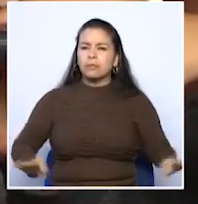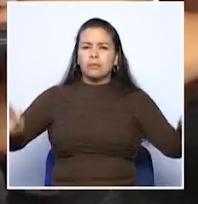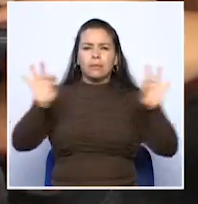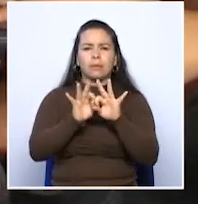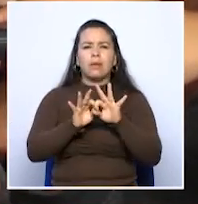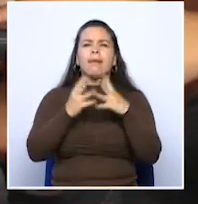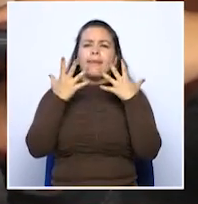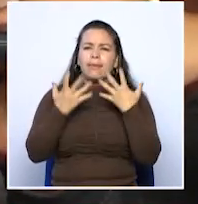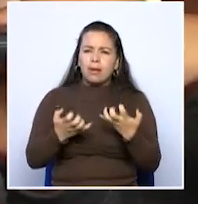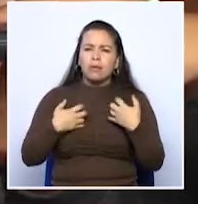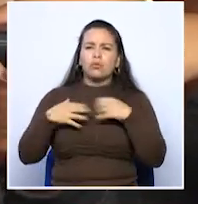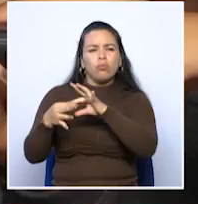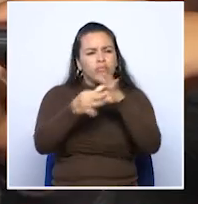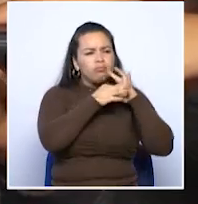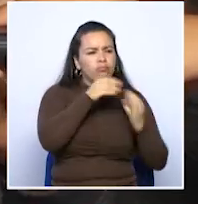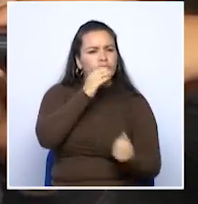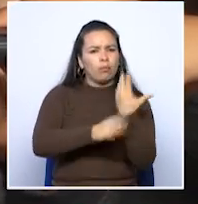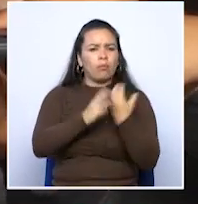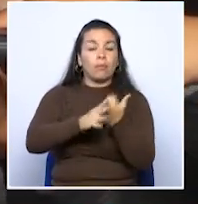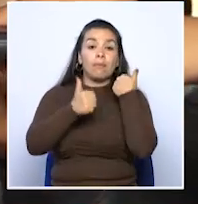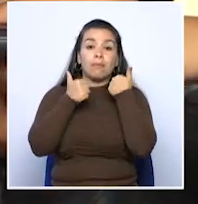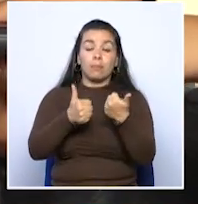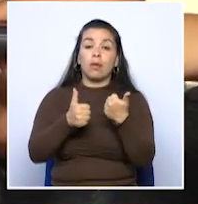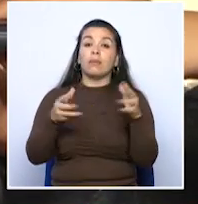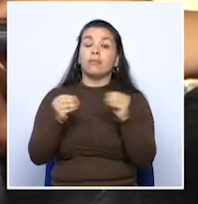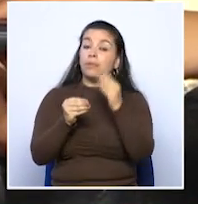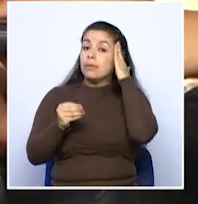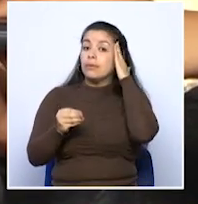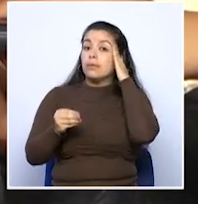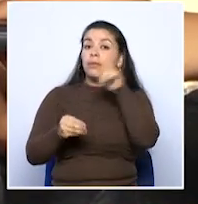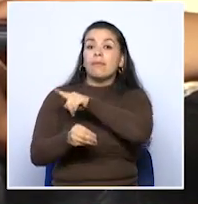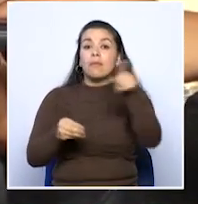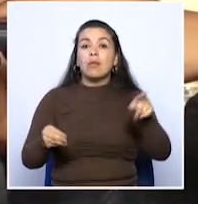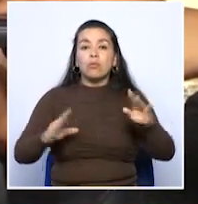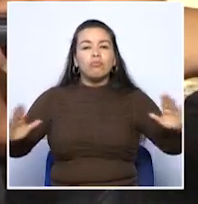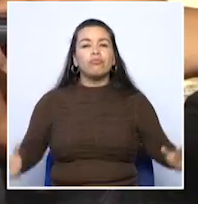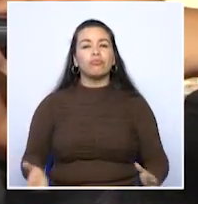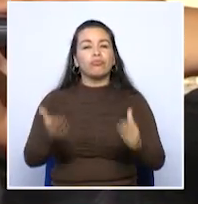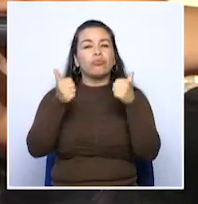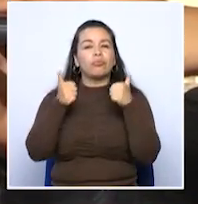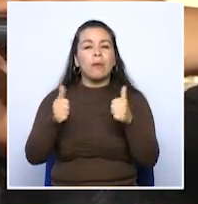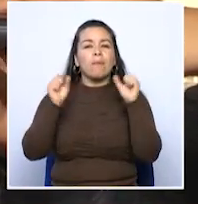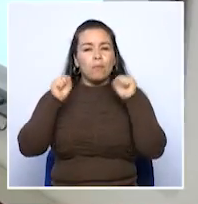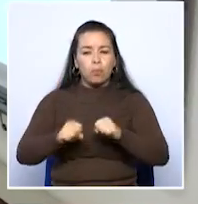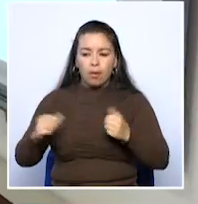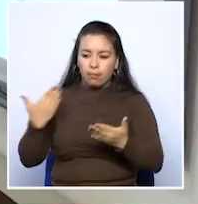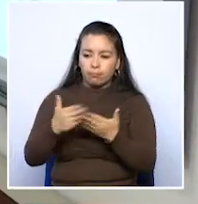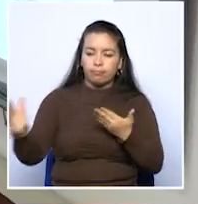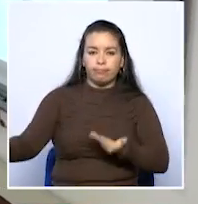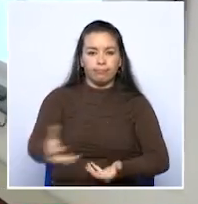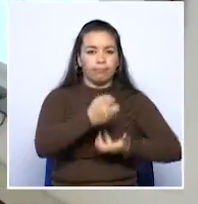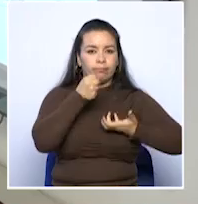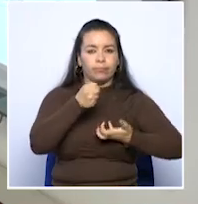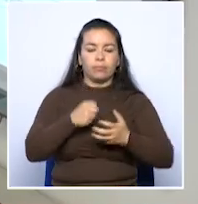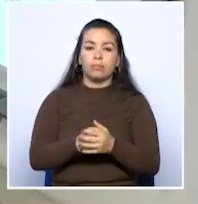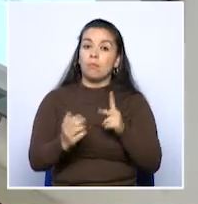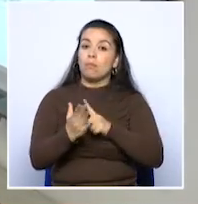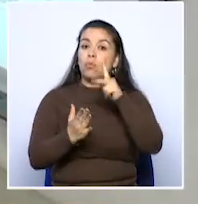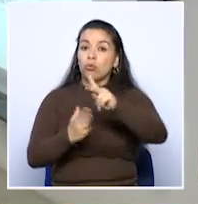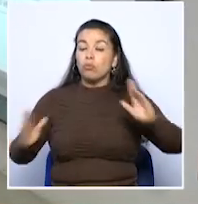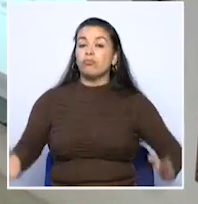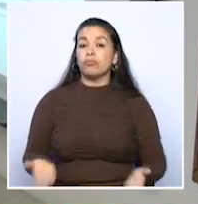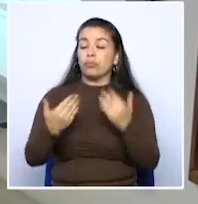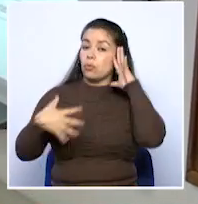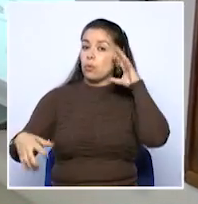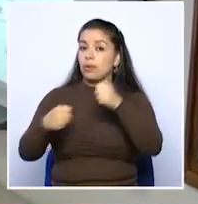es que hayan cadenas productivas, que lo que ellos produzcan, el sector privado, los gremios de la producción se los puedan comprar. Los proyectos a beneficiar con las